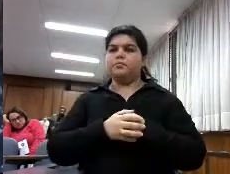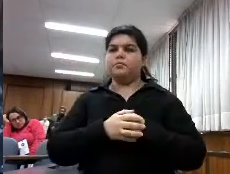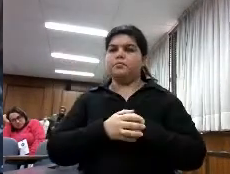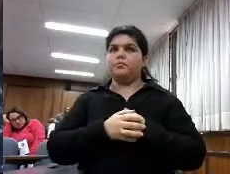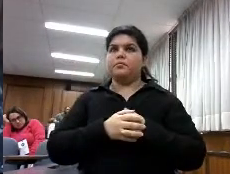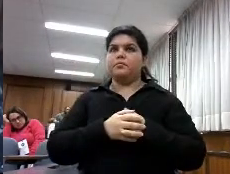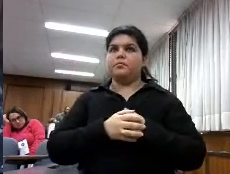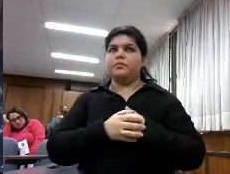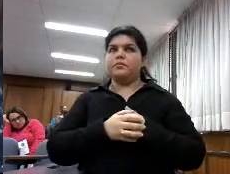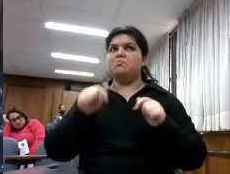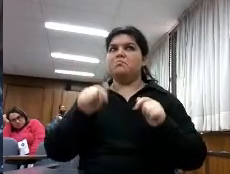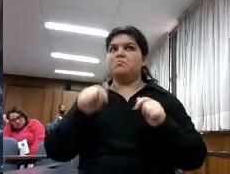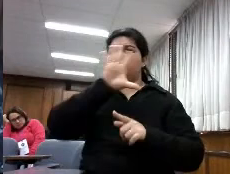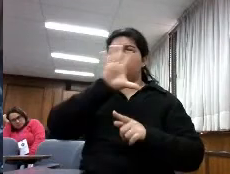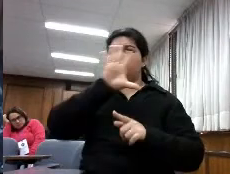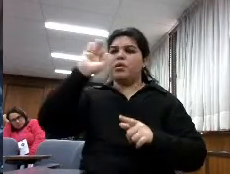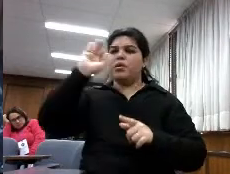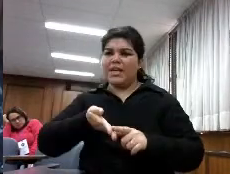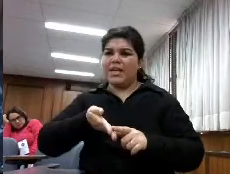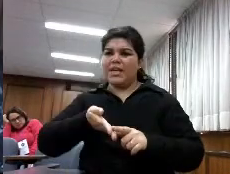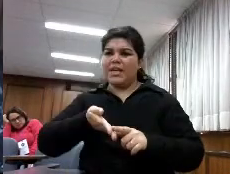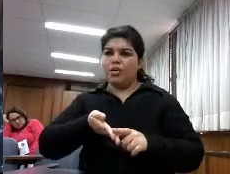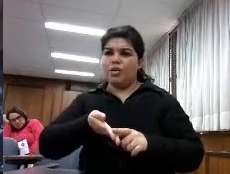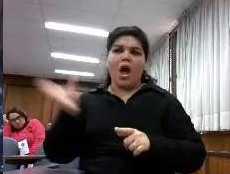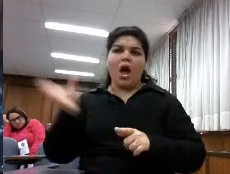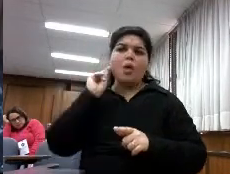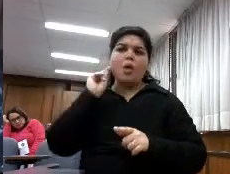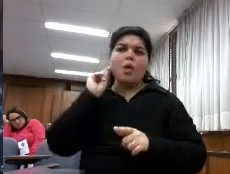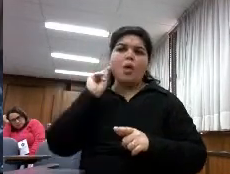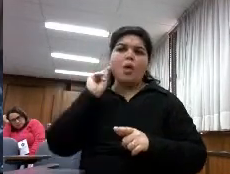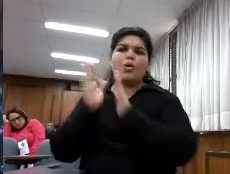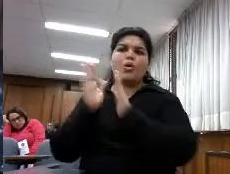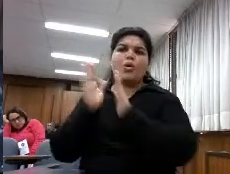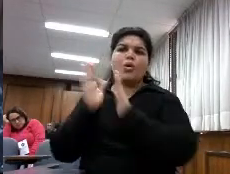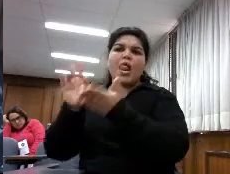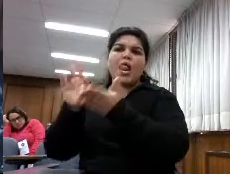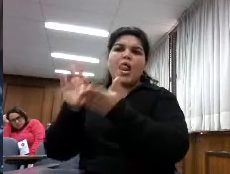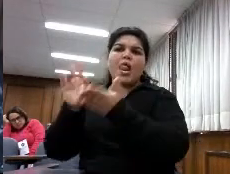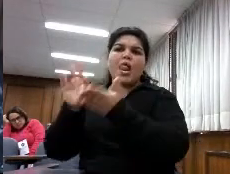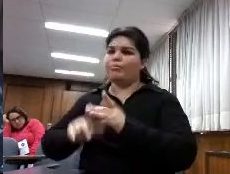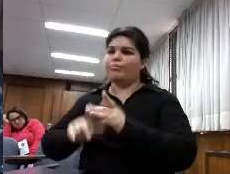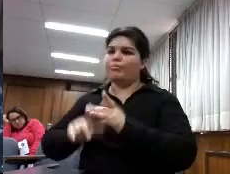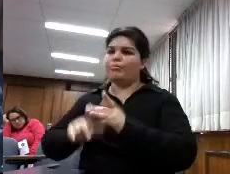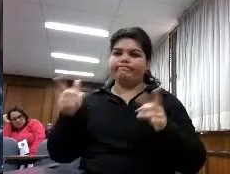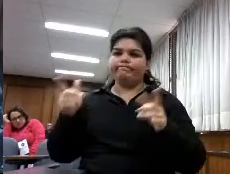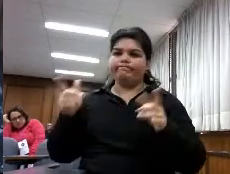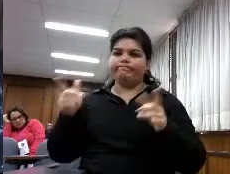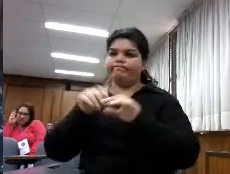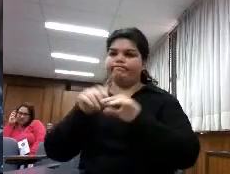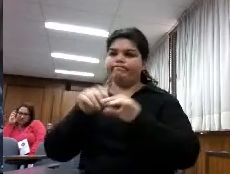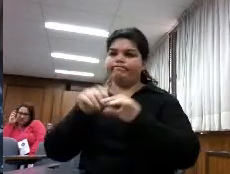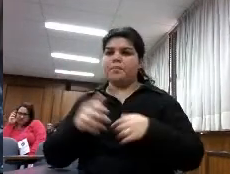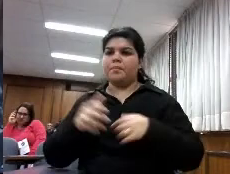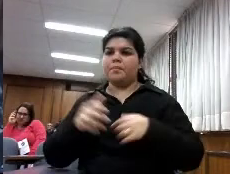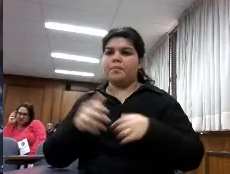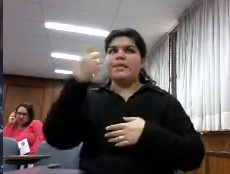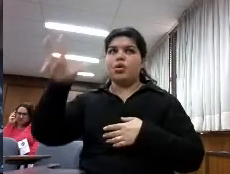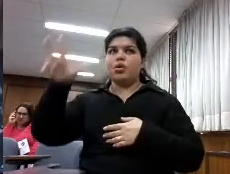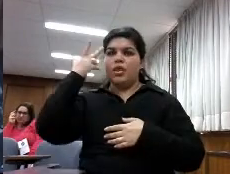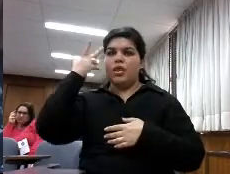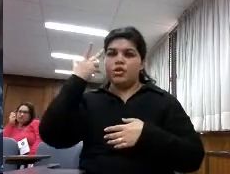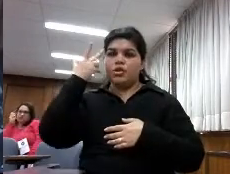disponían de audiolibros por ejemplo la media de audiolibros eran 118 en las bibliotecas pero